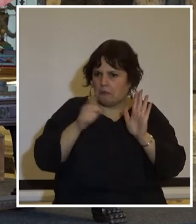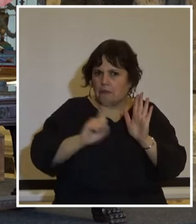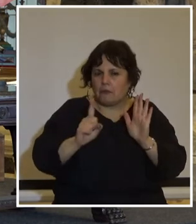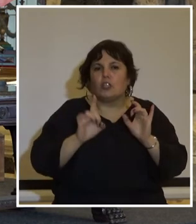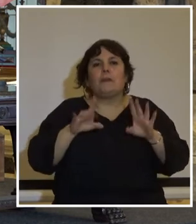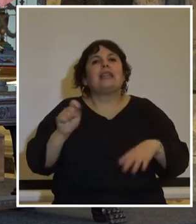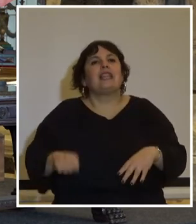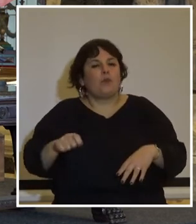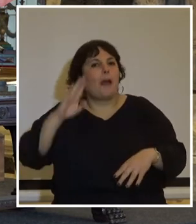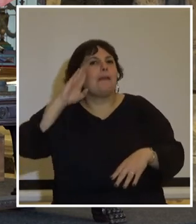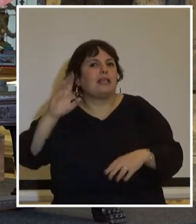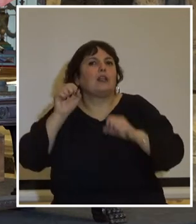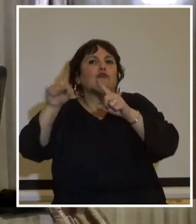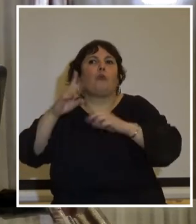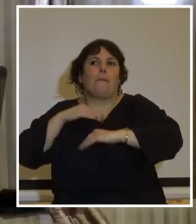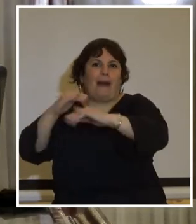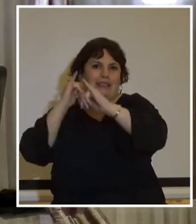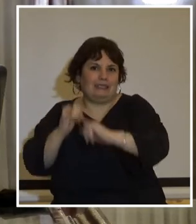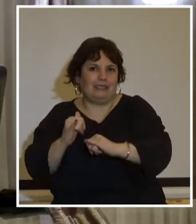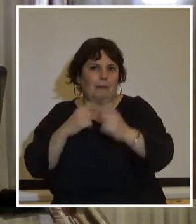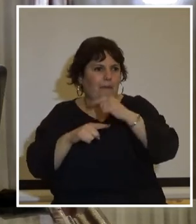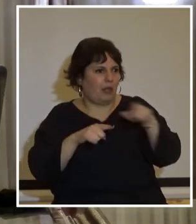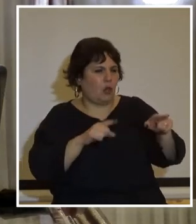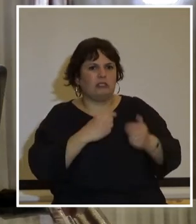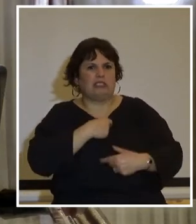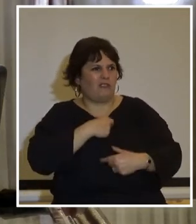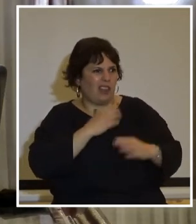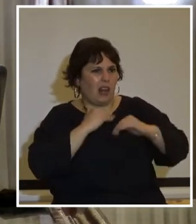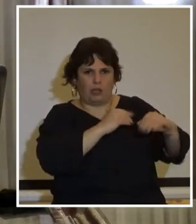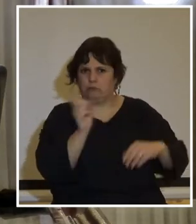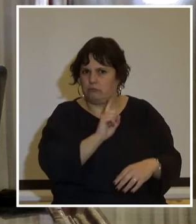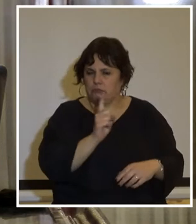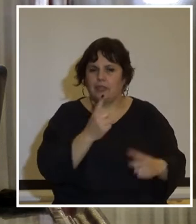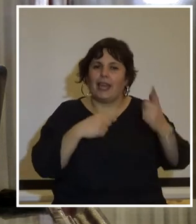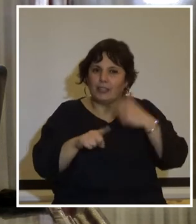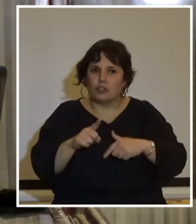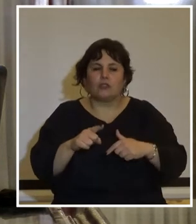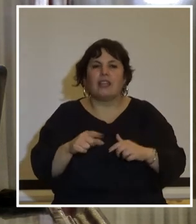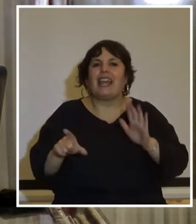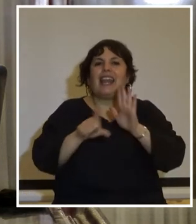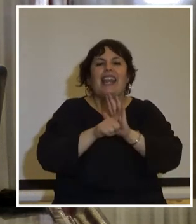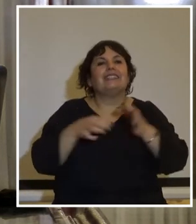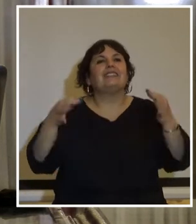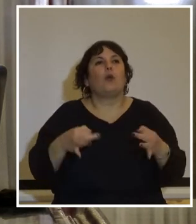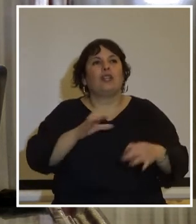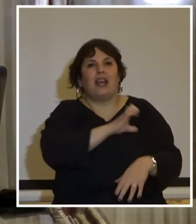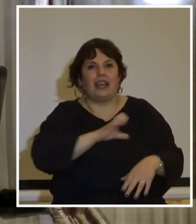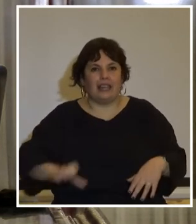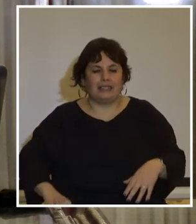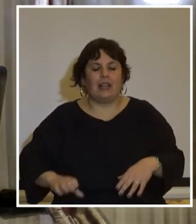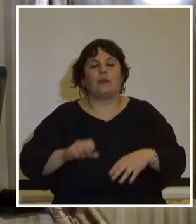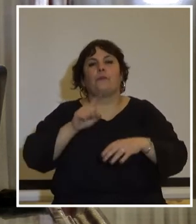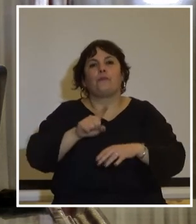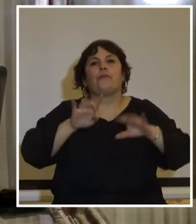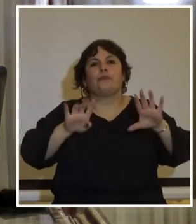de los tribunales militares respecto de sus pares pero nunca respecto de los civiles es entonces que se dicta la ley de seguridad del estado en junio del 73